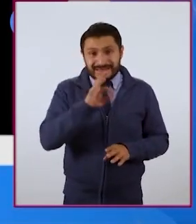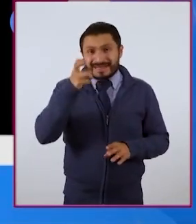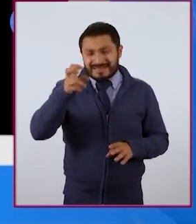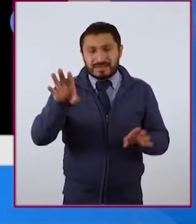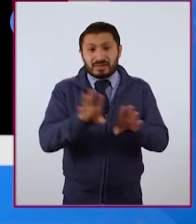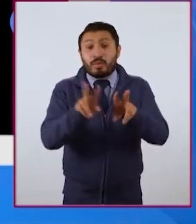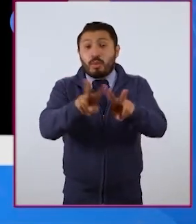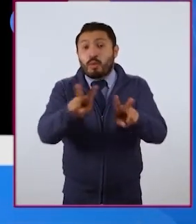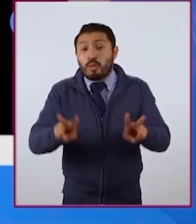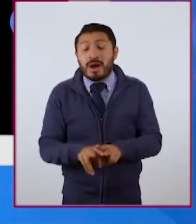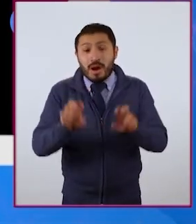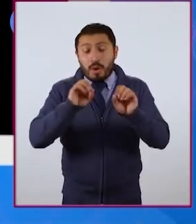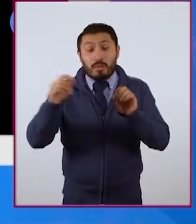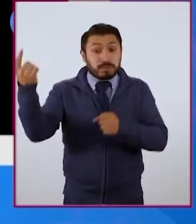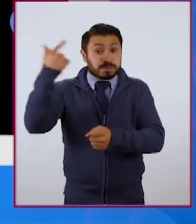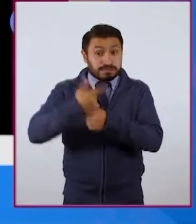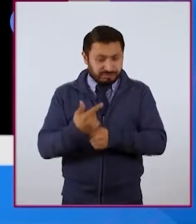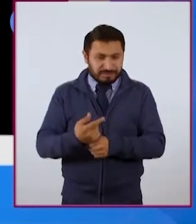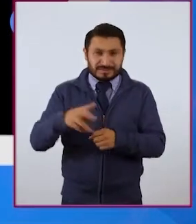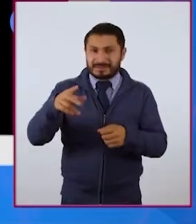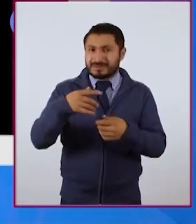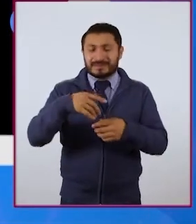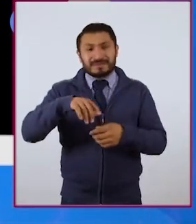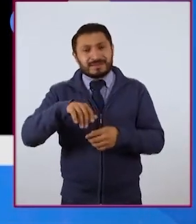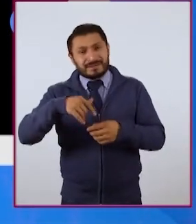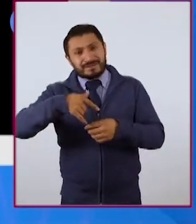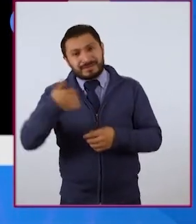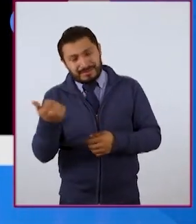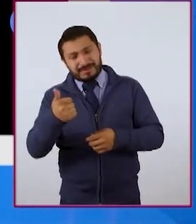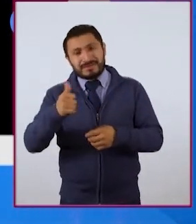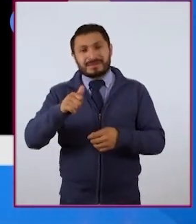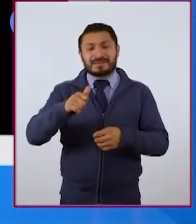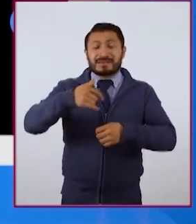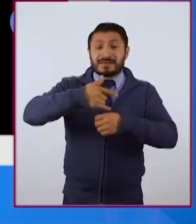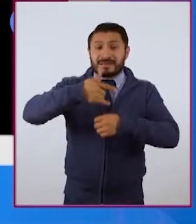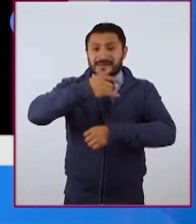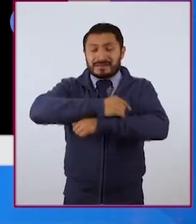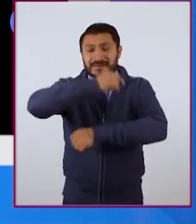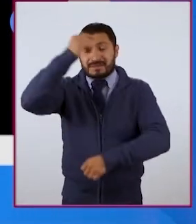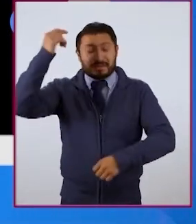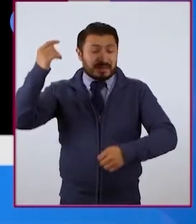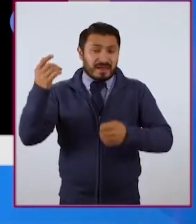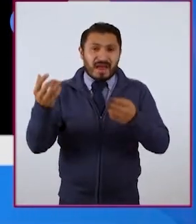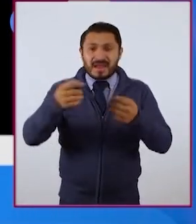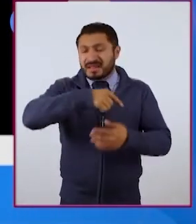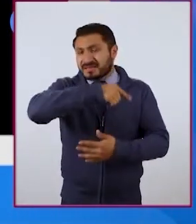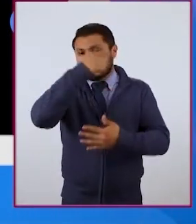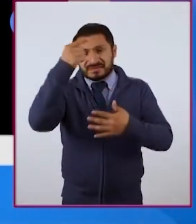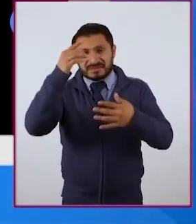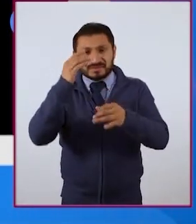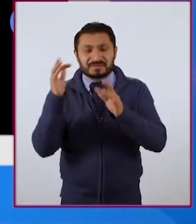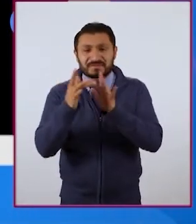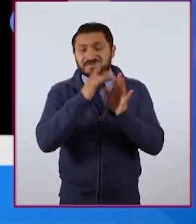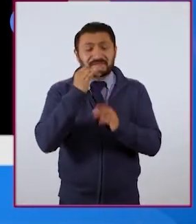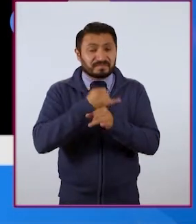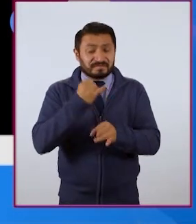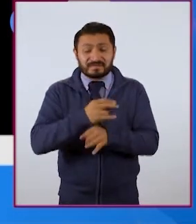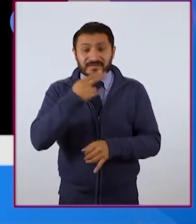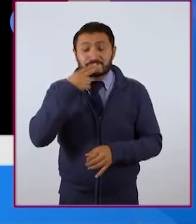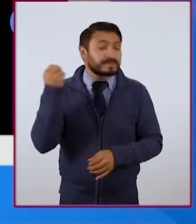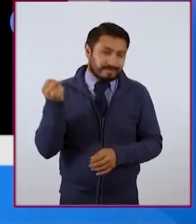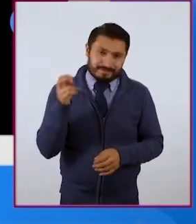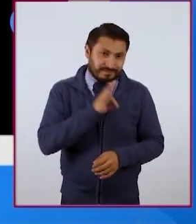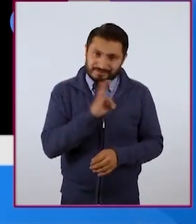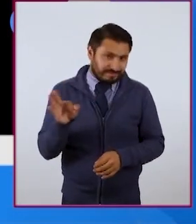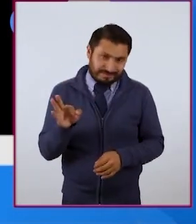o si es expuesta, pues no puedan abrir las demás puertas o no puedan entrar a otras plataformas que utilices. La otra recomendación que